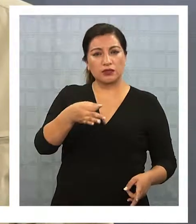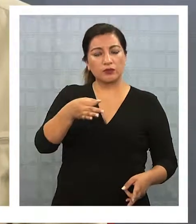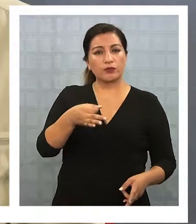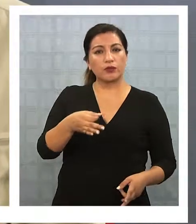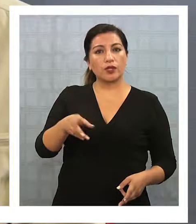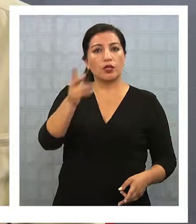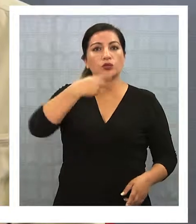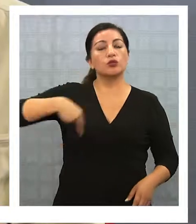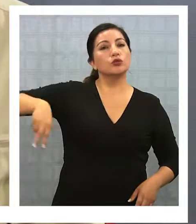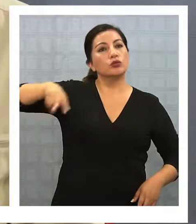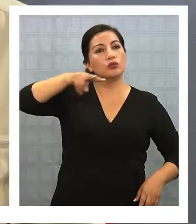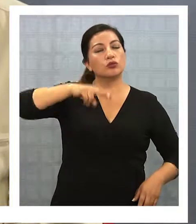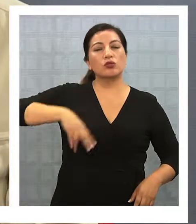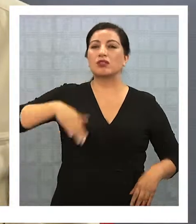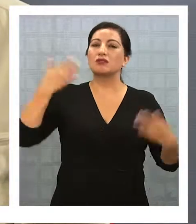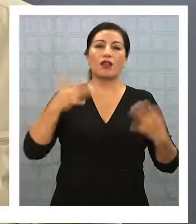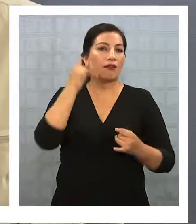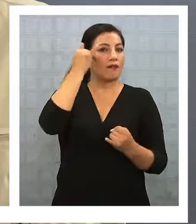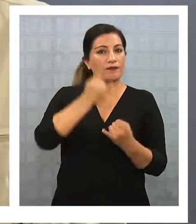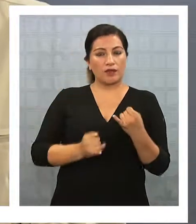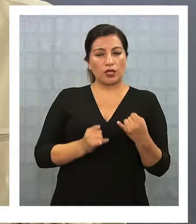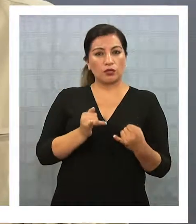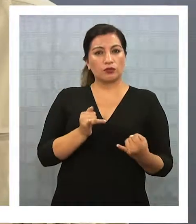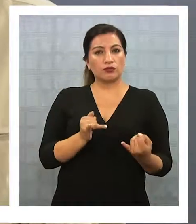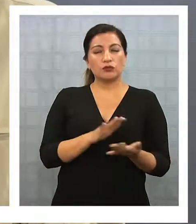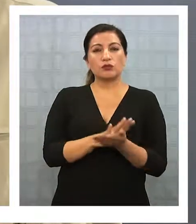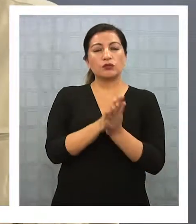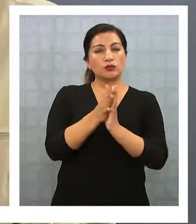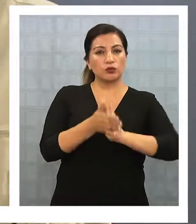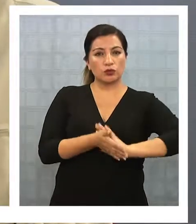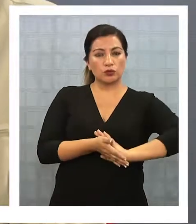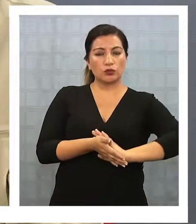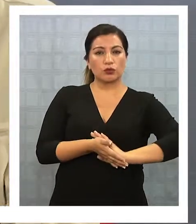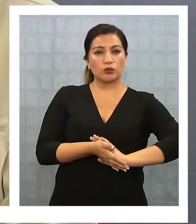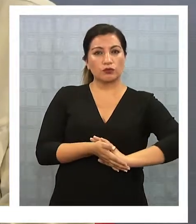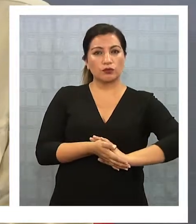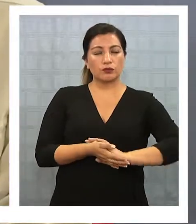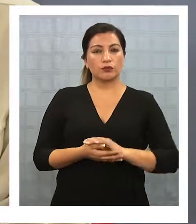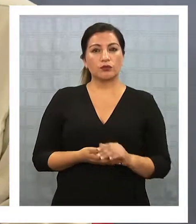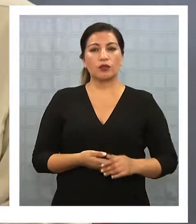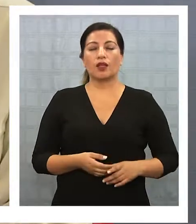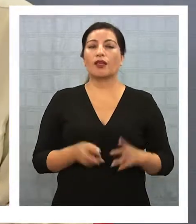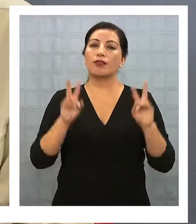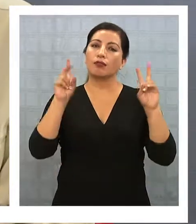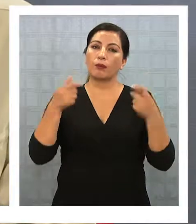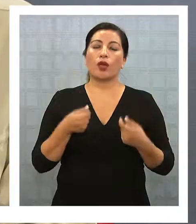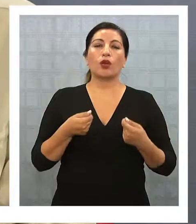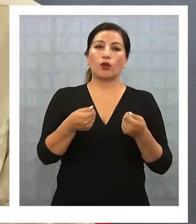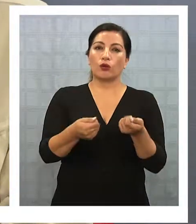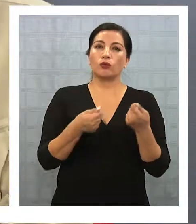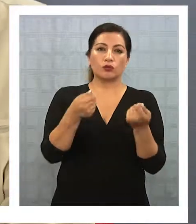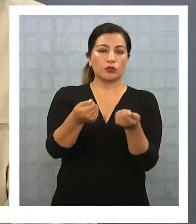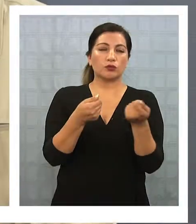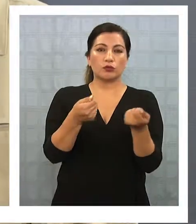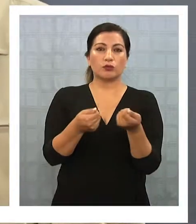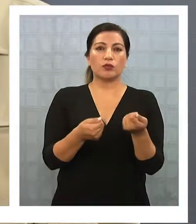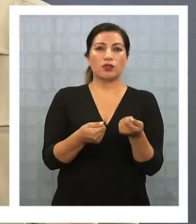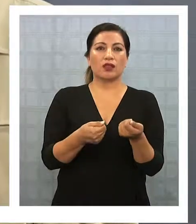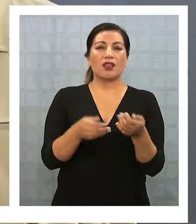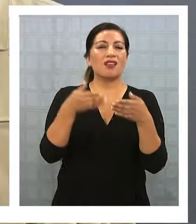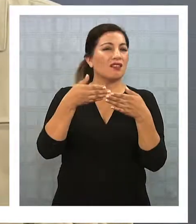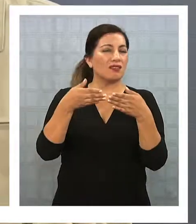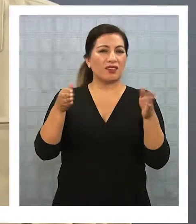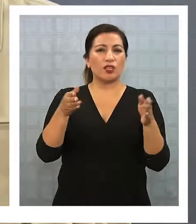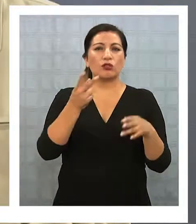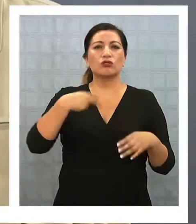que estamos se han terminado cierto ya todo lo que es la cierto economía neoliberal en fin y